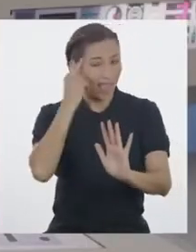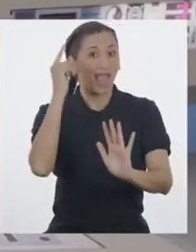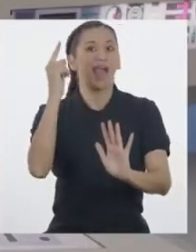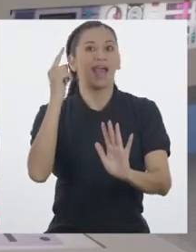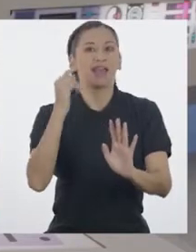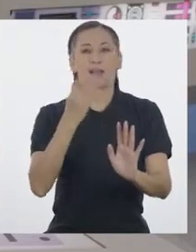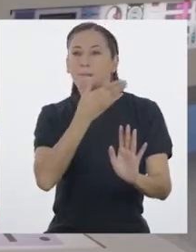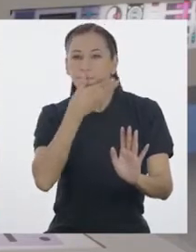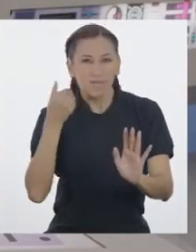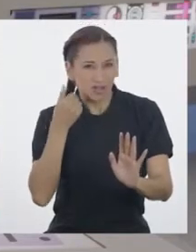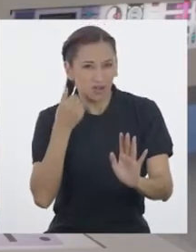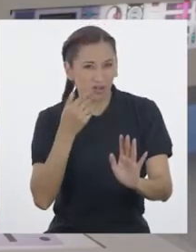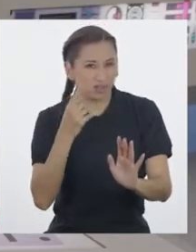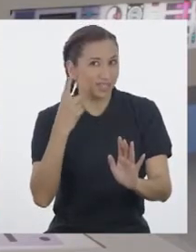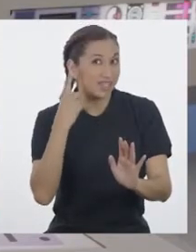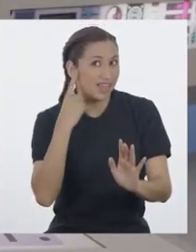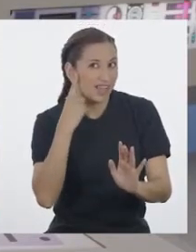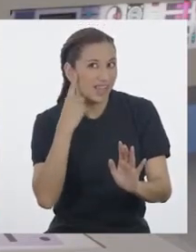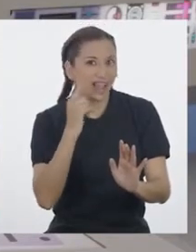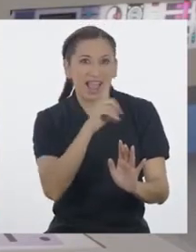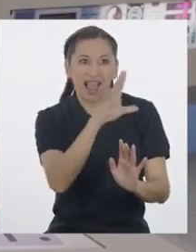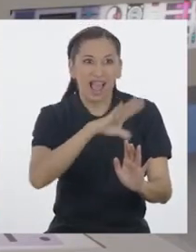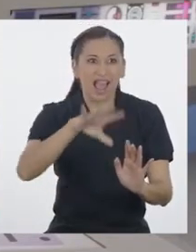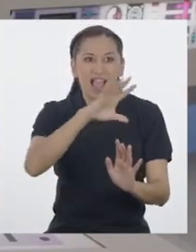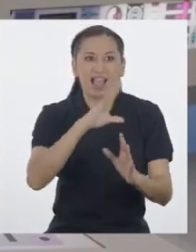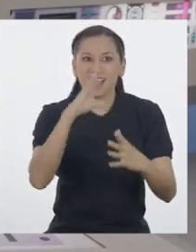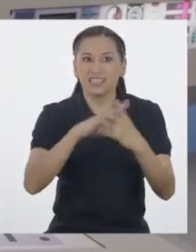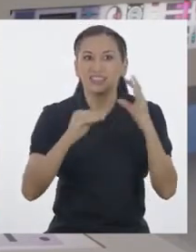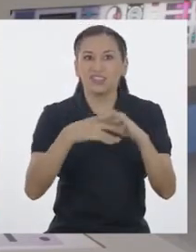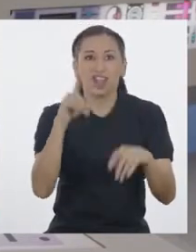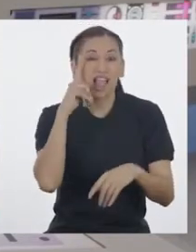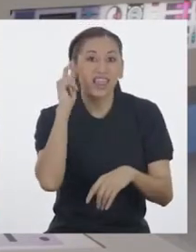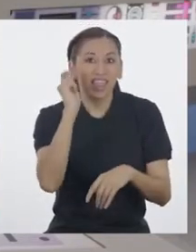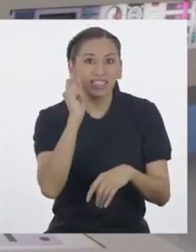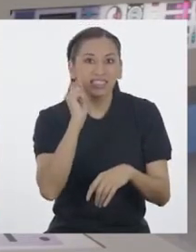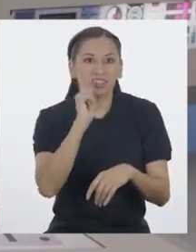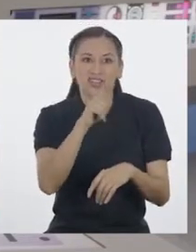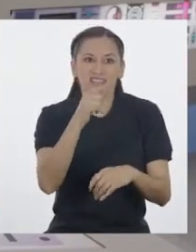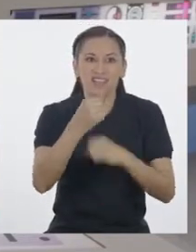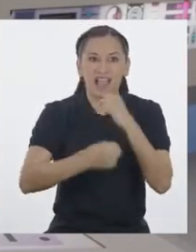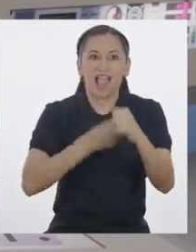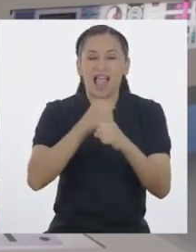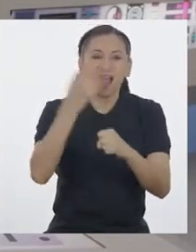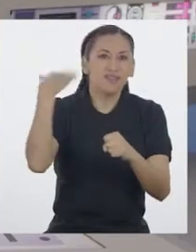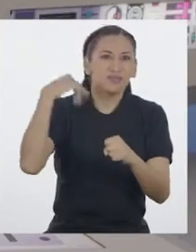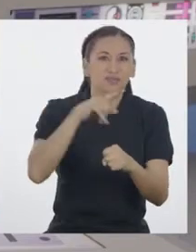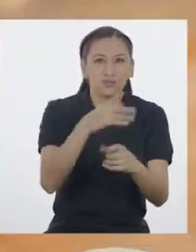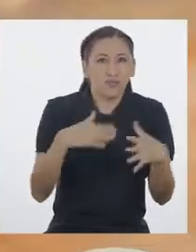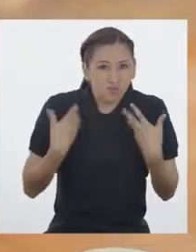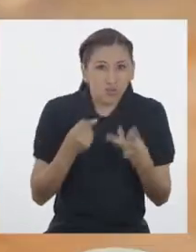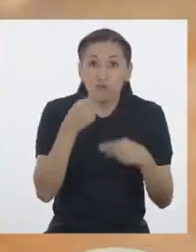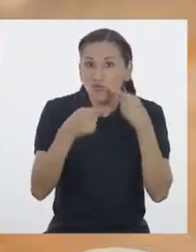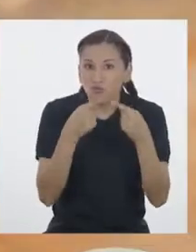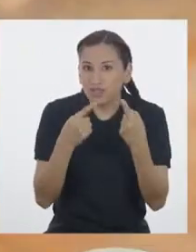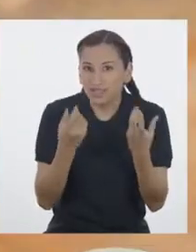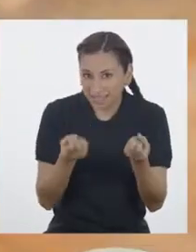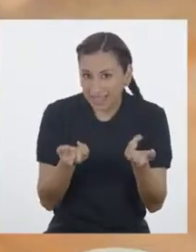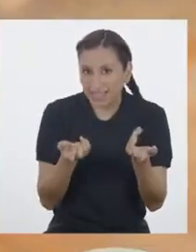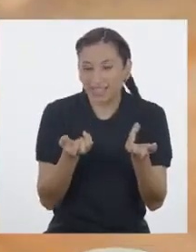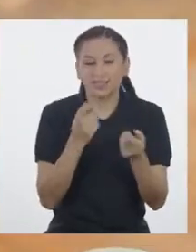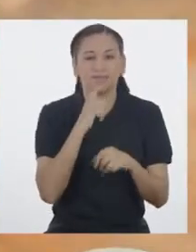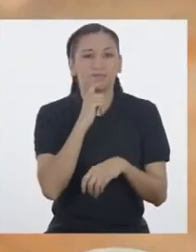¿Por qué mejor no escuchamos testimonios de algunas personas que hayan vivido en esas épocas? ¡Techi!